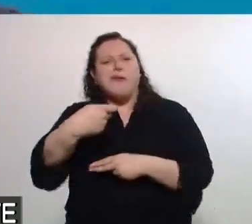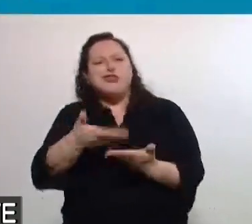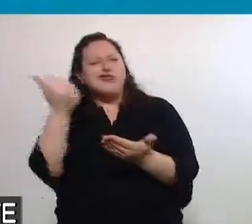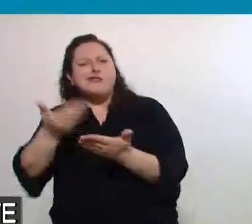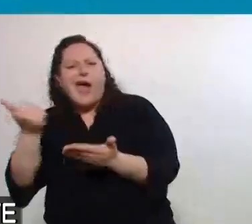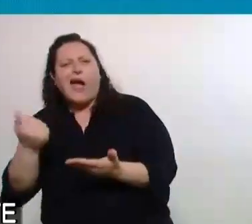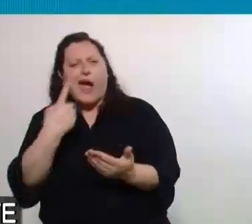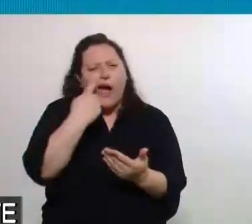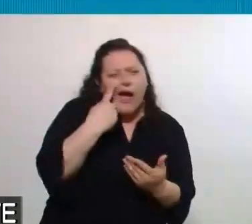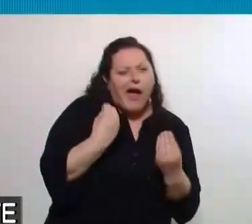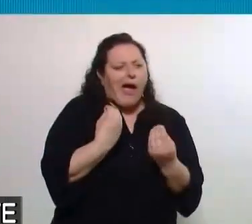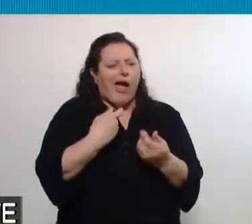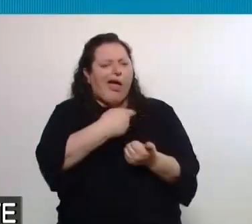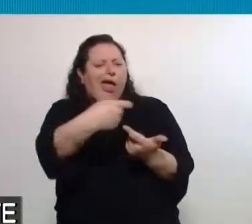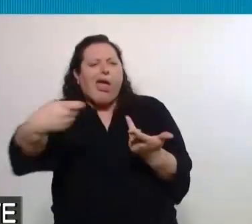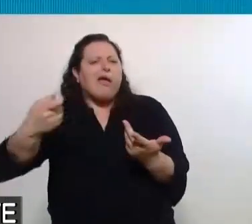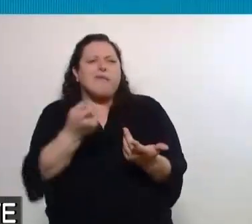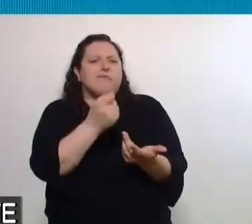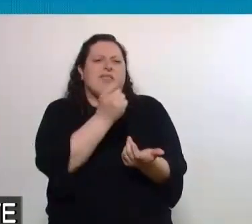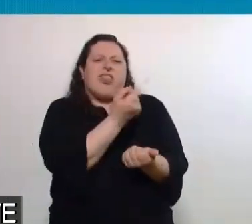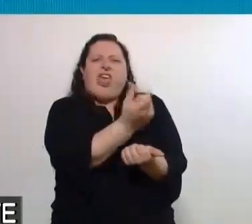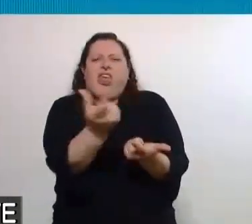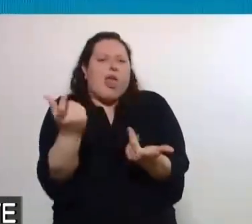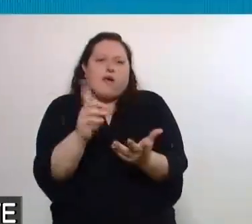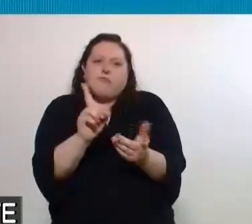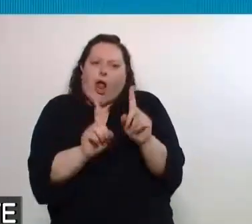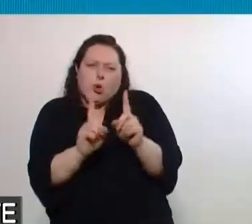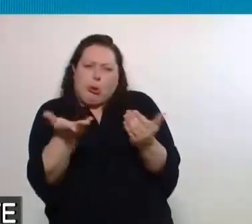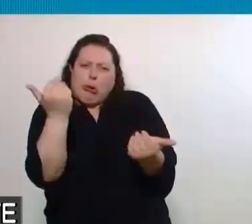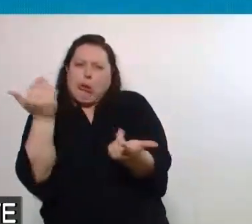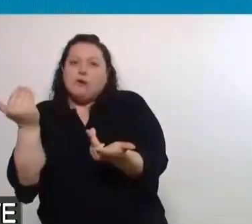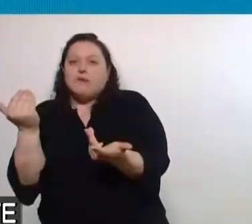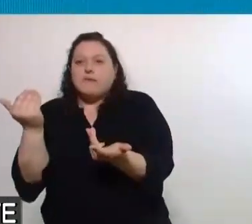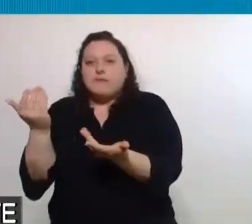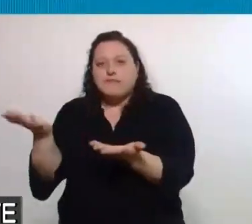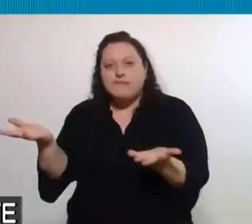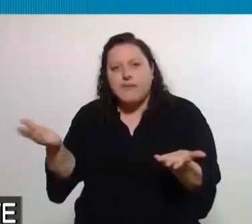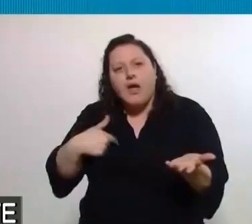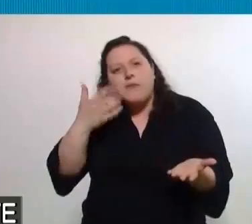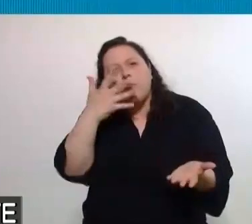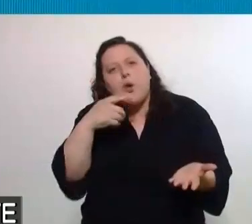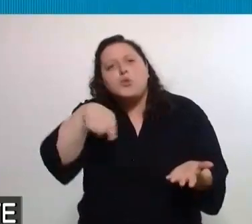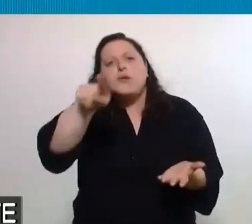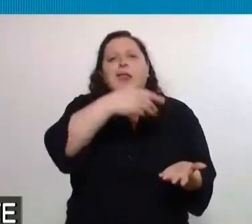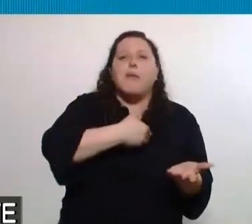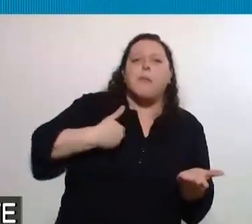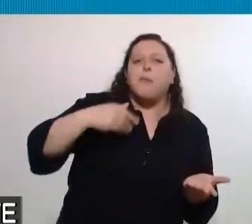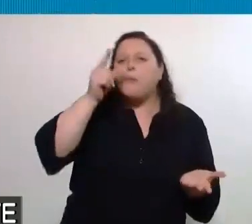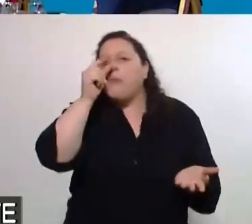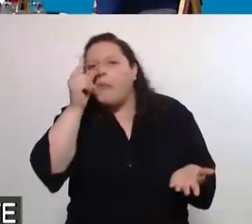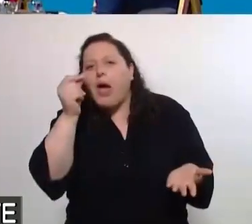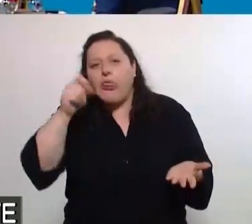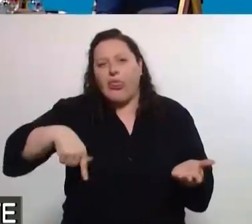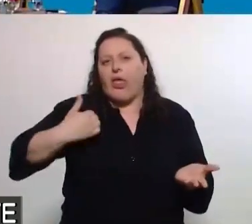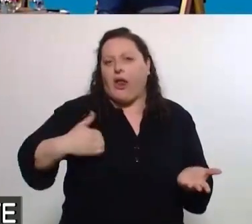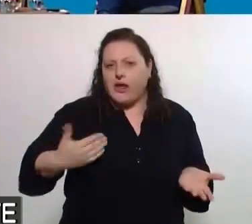a cualquiera. Me gustaría que cada mamá y cada papá de la